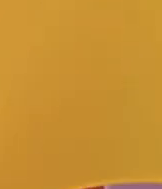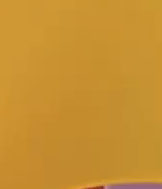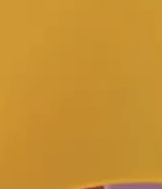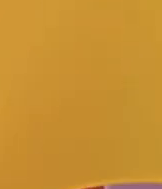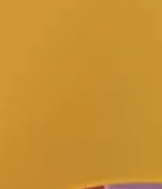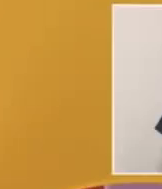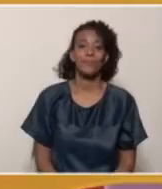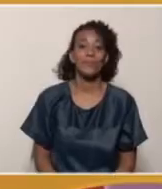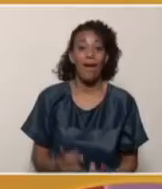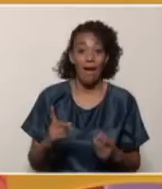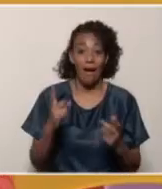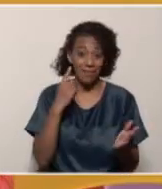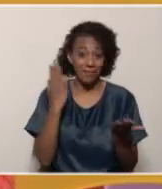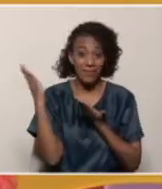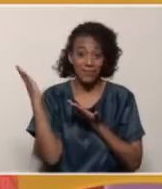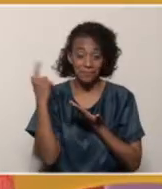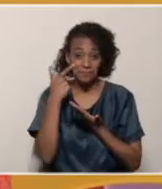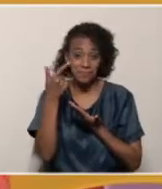Gracias por ver el video.